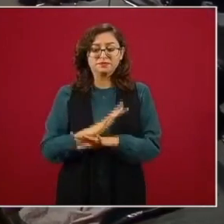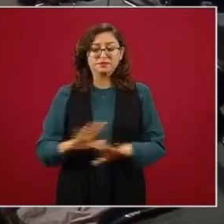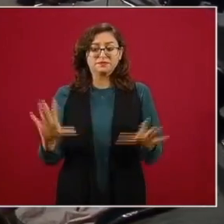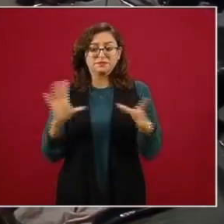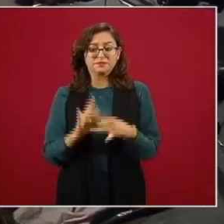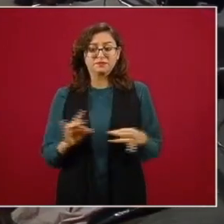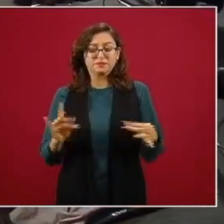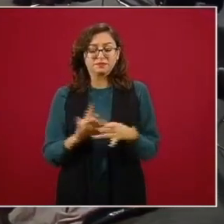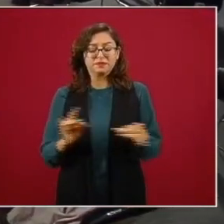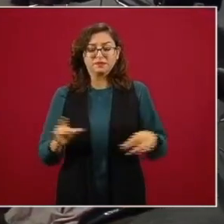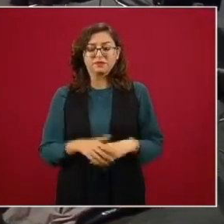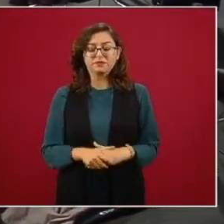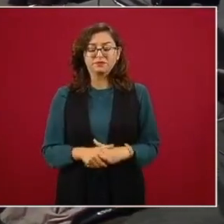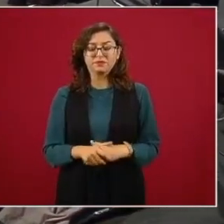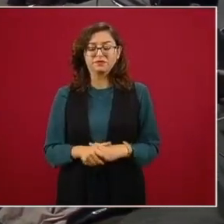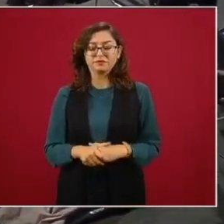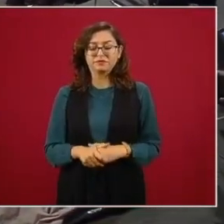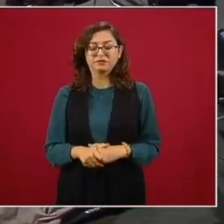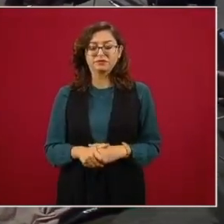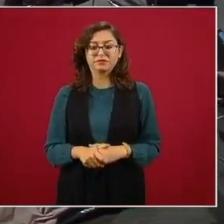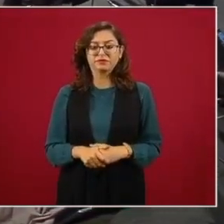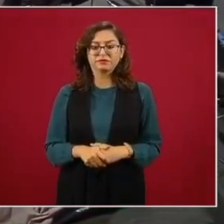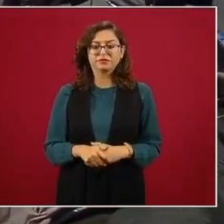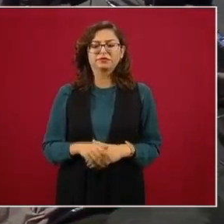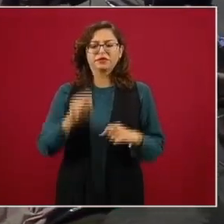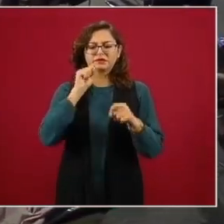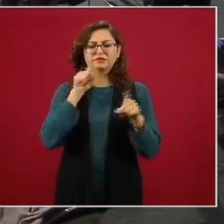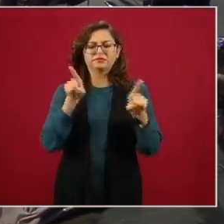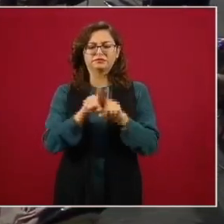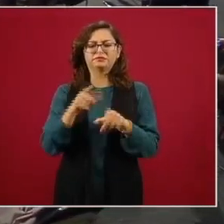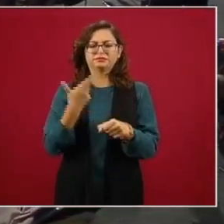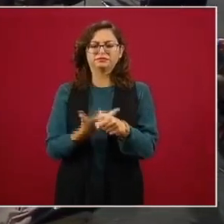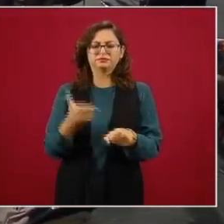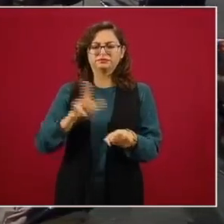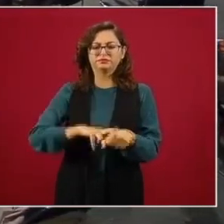¿por qué no pones también la hospitalización?